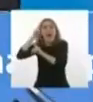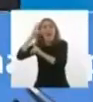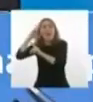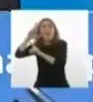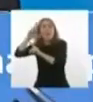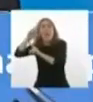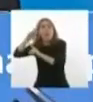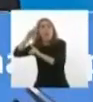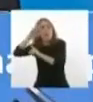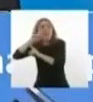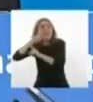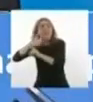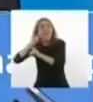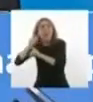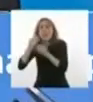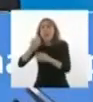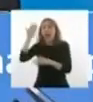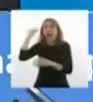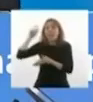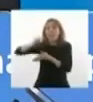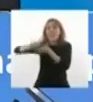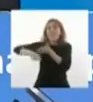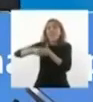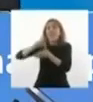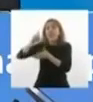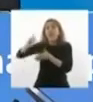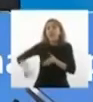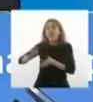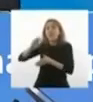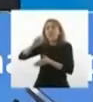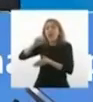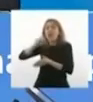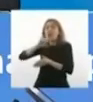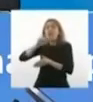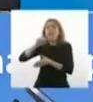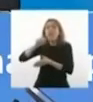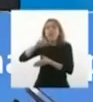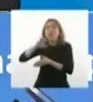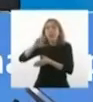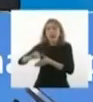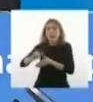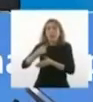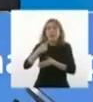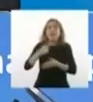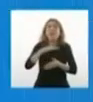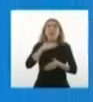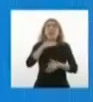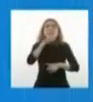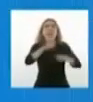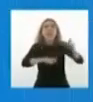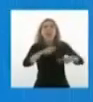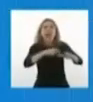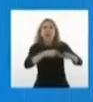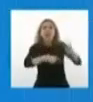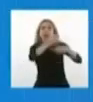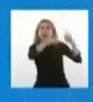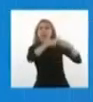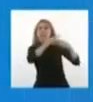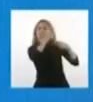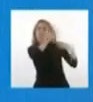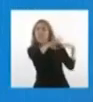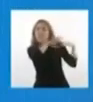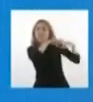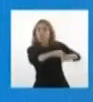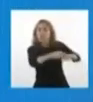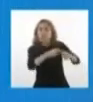que estaba discriminando, de que era racista y de que enaltecer a Europa, mientras se invisibiliza también a los pueblos originarios,